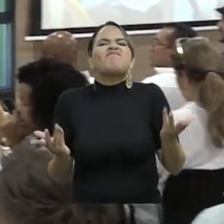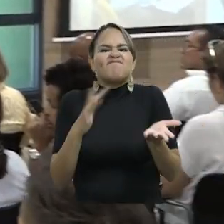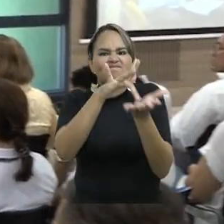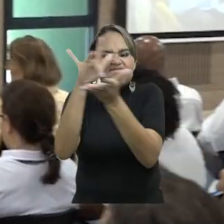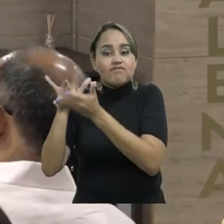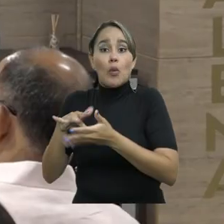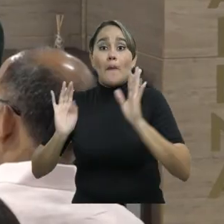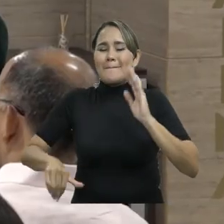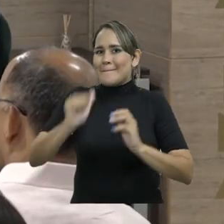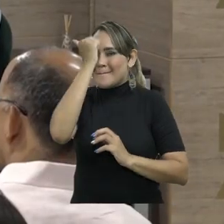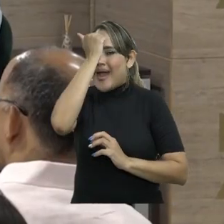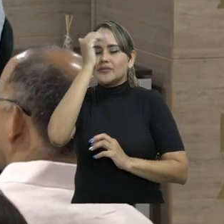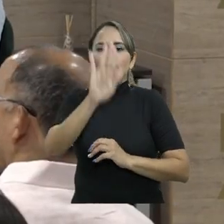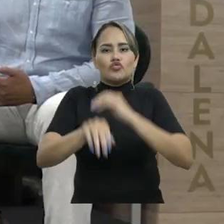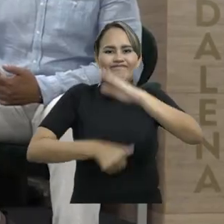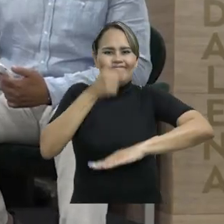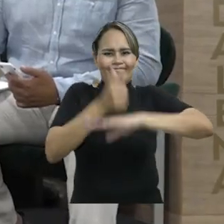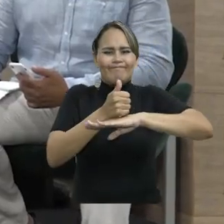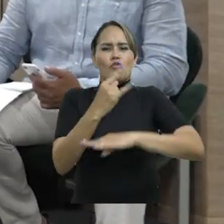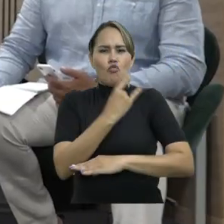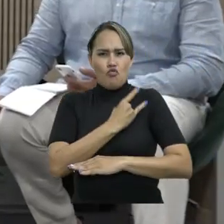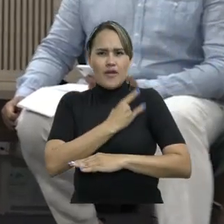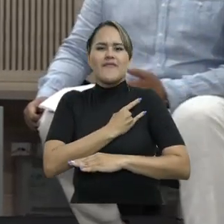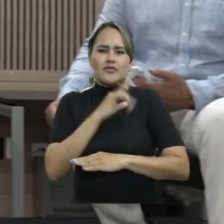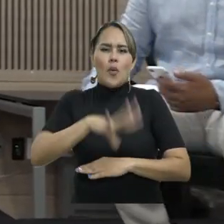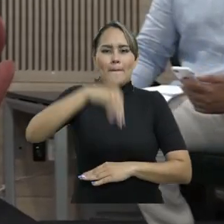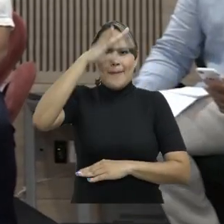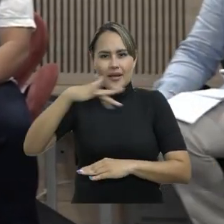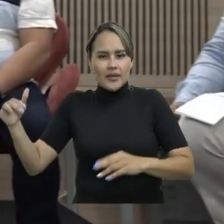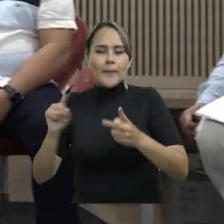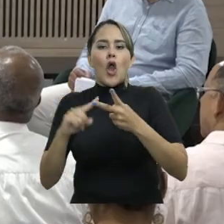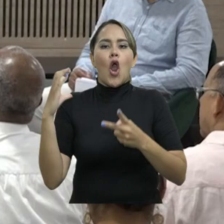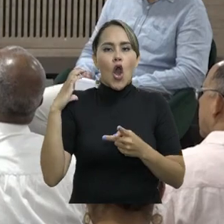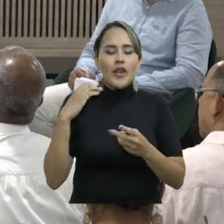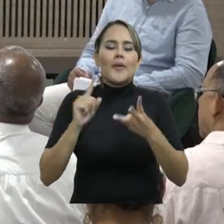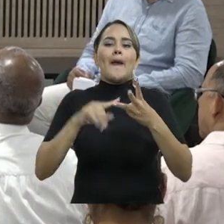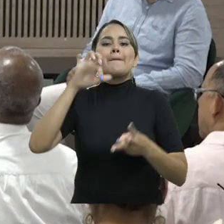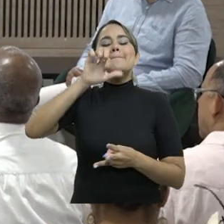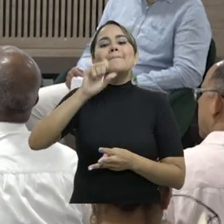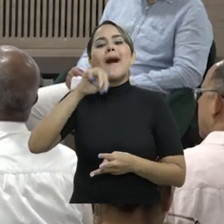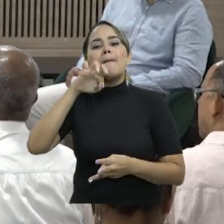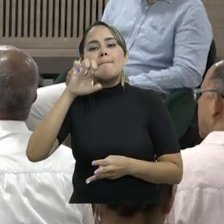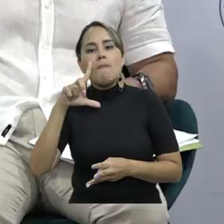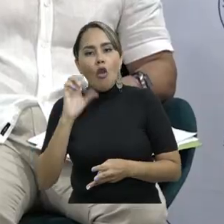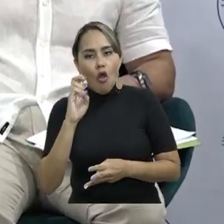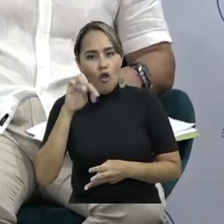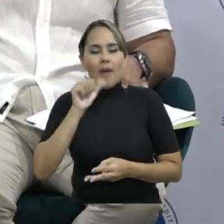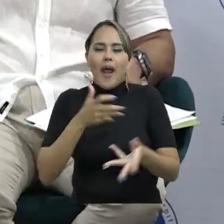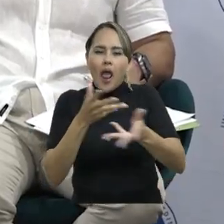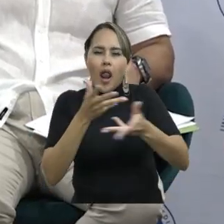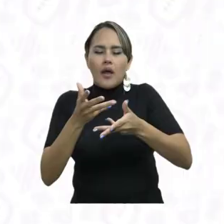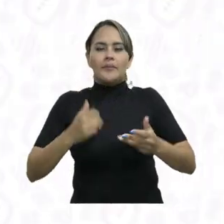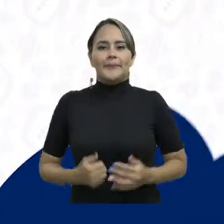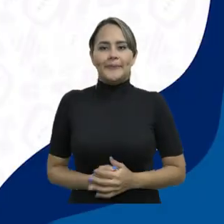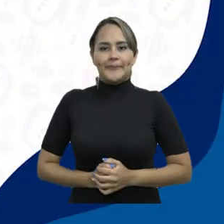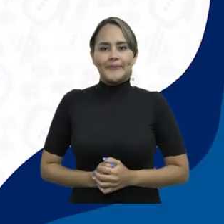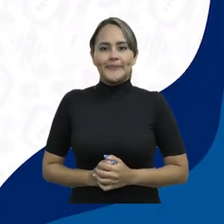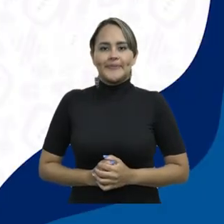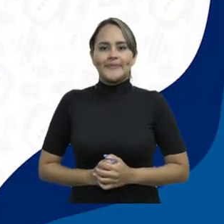que contó con la participación de los máximos directivos de las universidades del Magdalena, de Córdoba y Pamplona como panelistas.